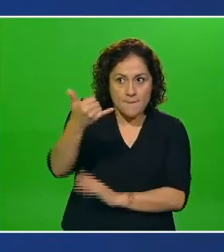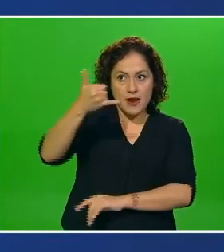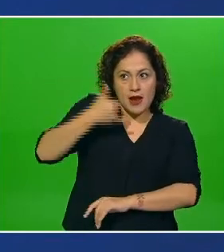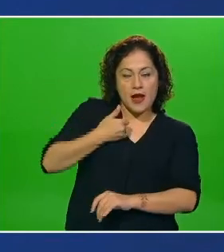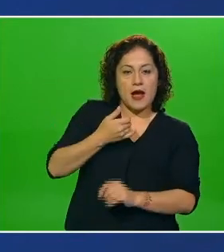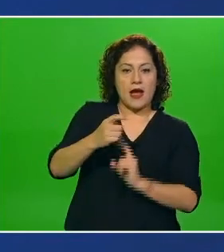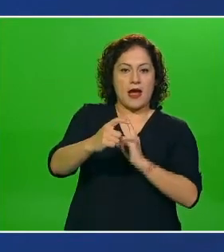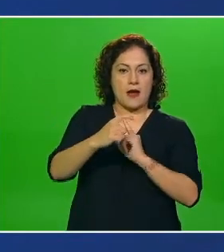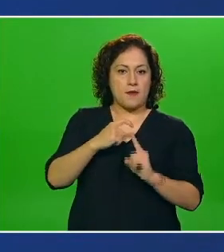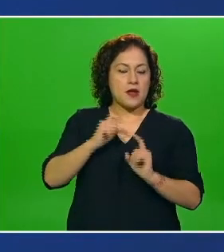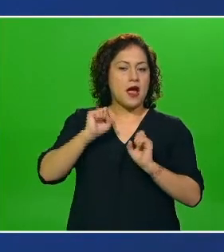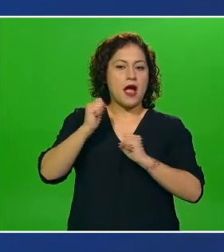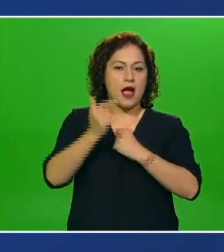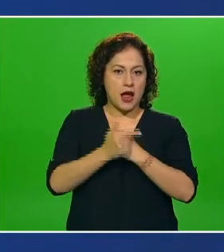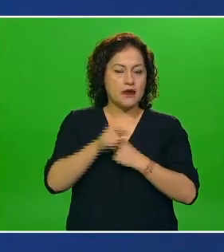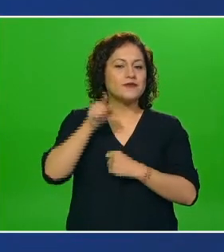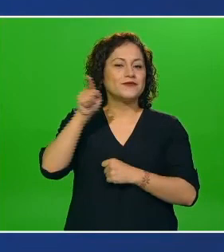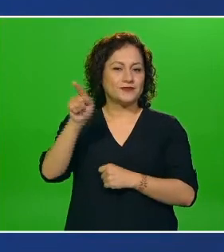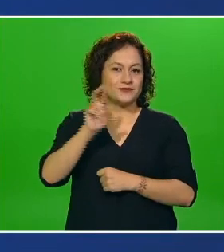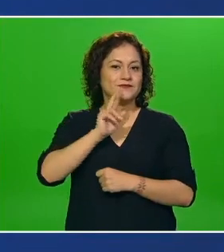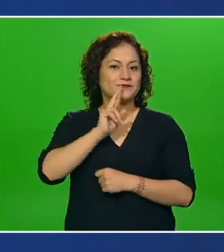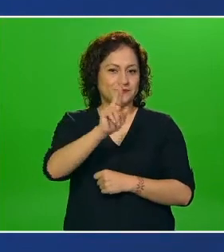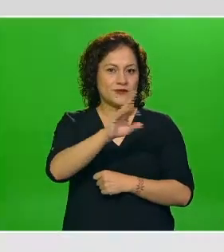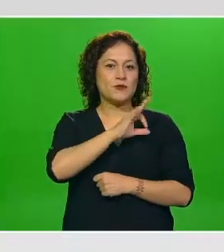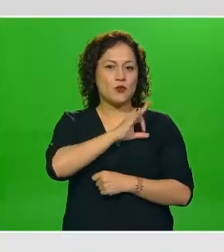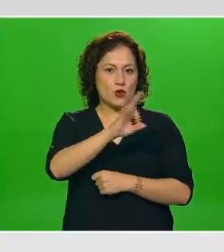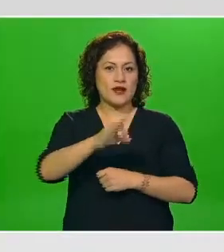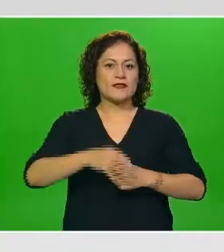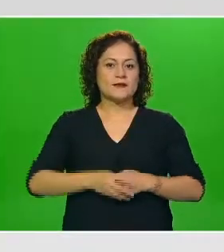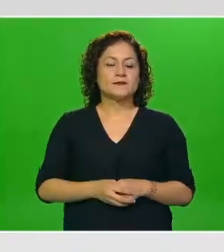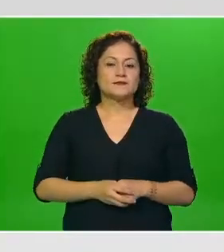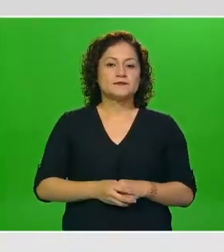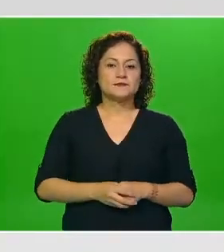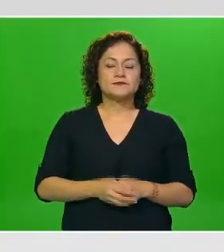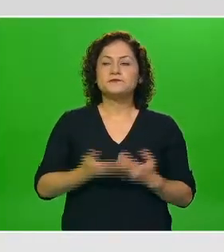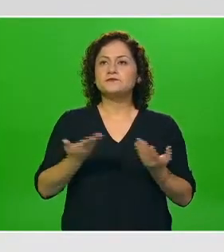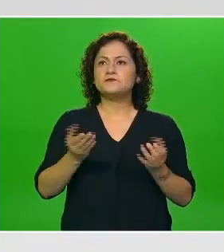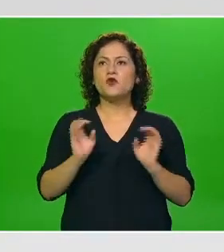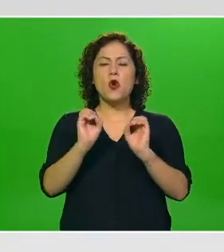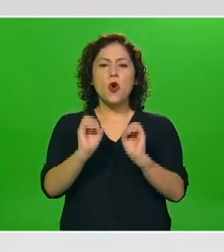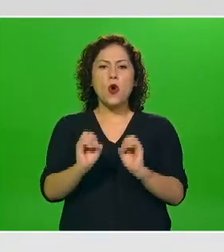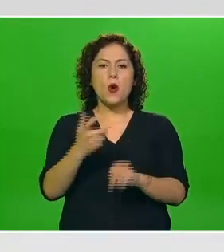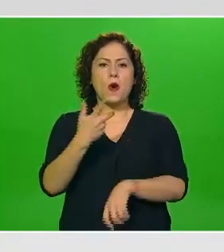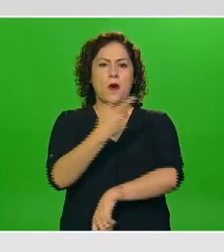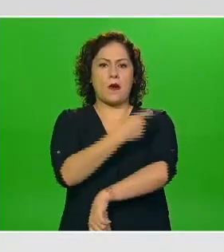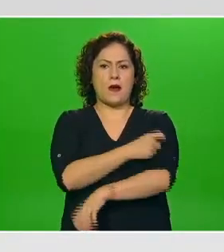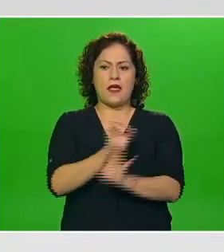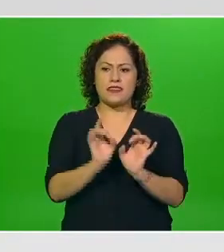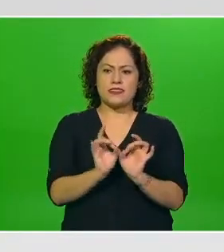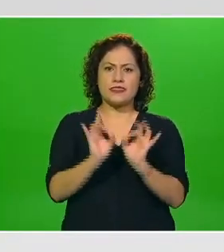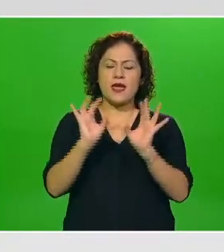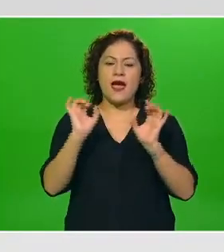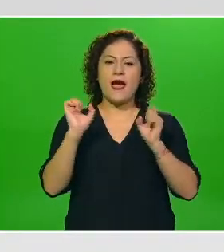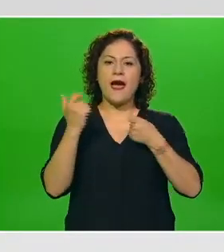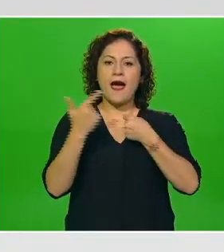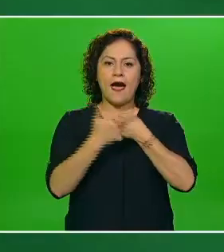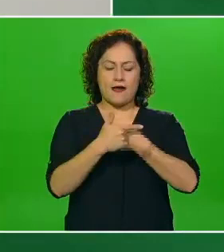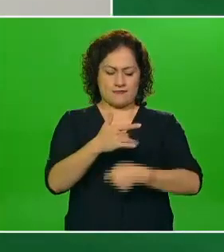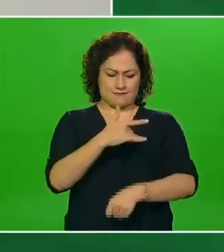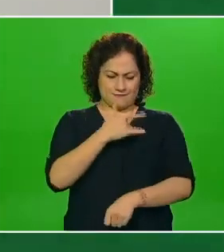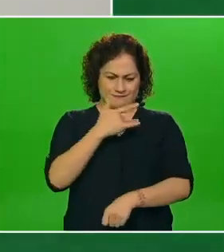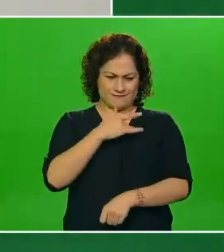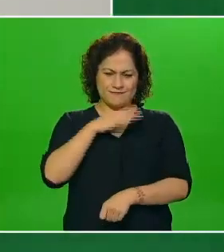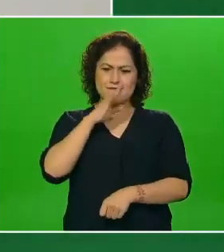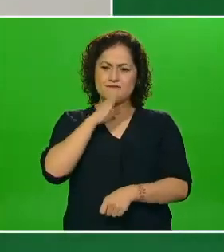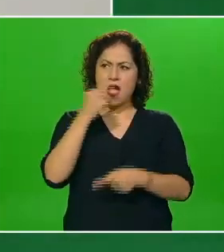segunda dosis ahí le van a resolver la duda tuve una reacción siento este tipo de manifestaciones o signos y